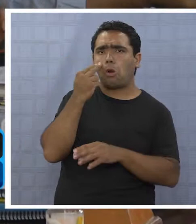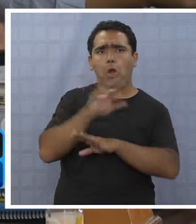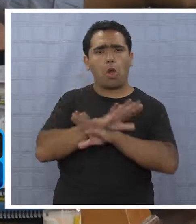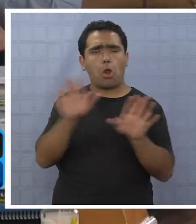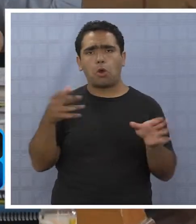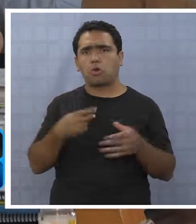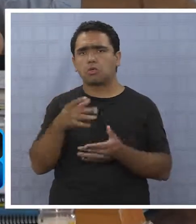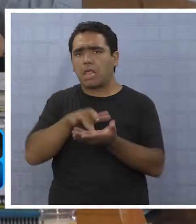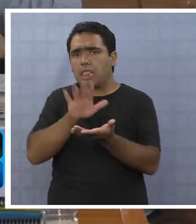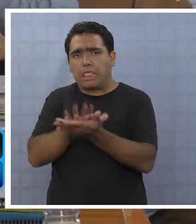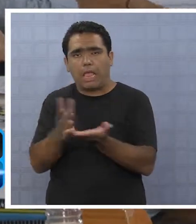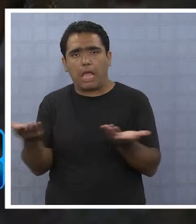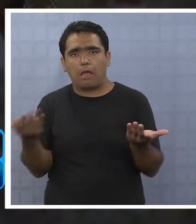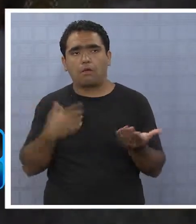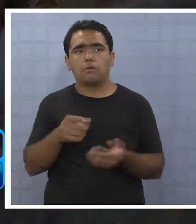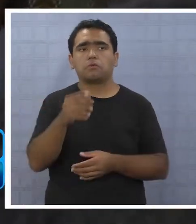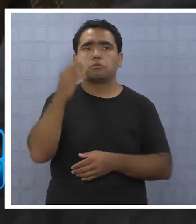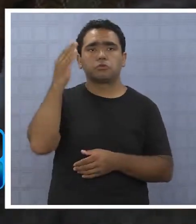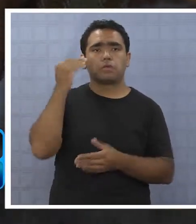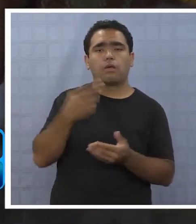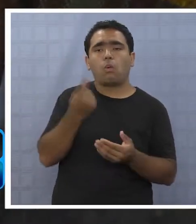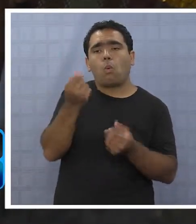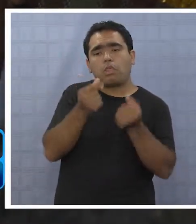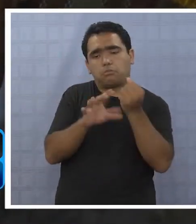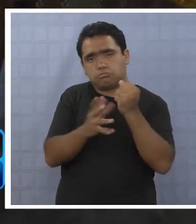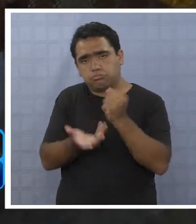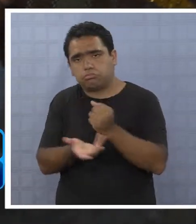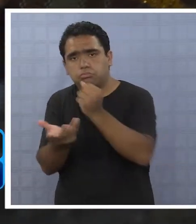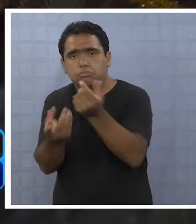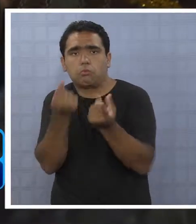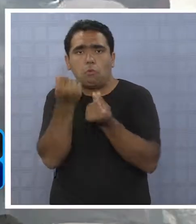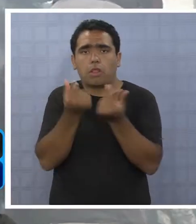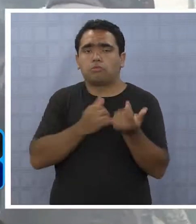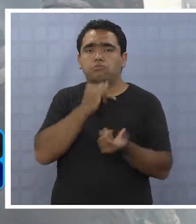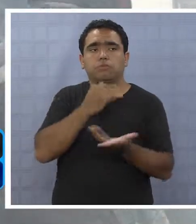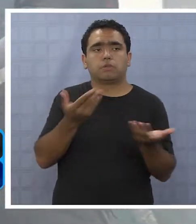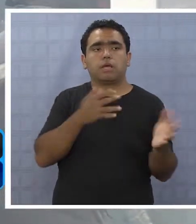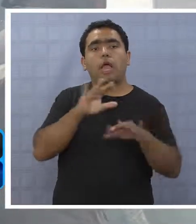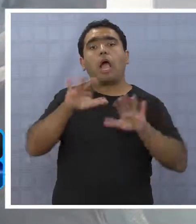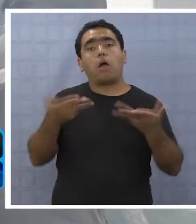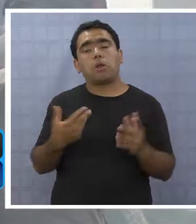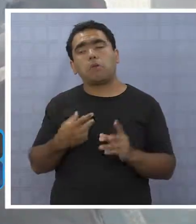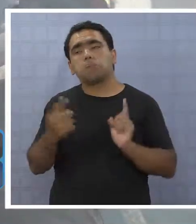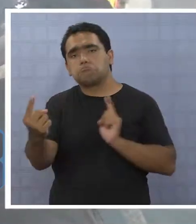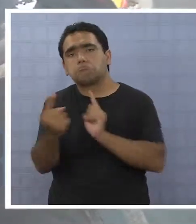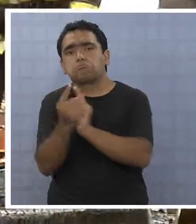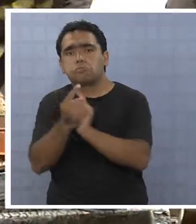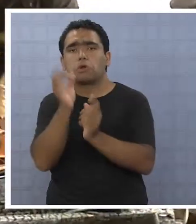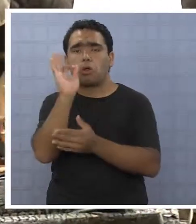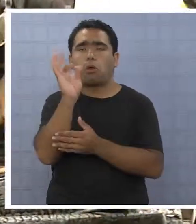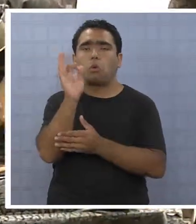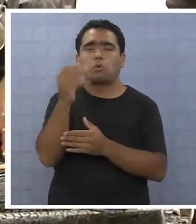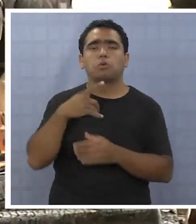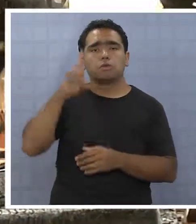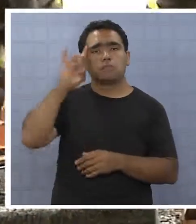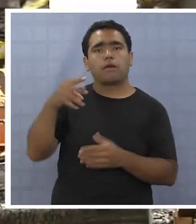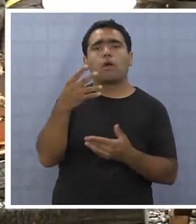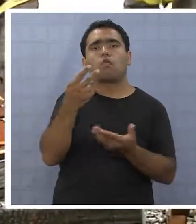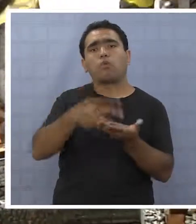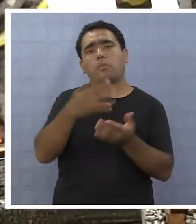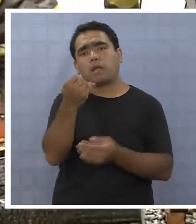establecido cuánto es el dinero a entregar, aunque se reconoció que habrá una reunión para acordar una nueva subvención para el 2014.